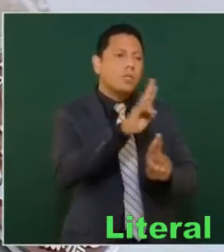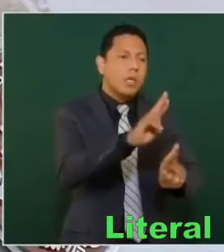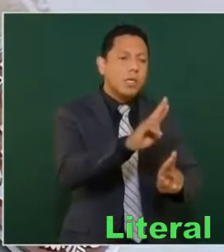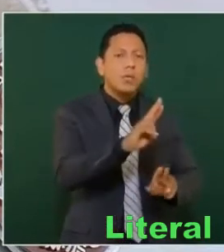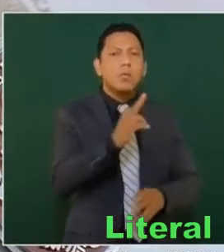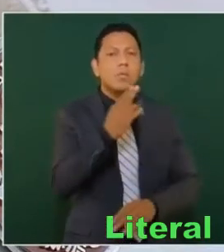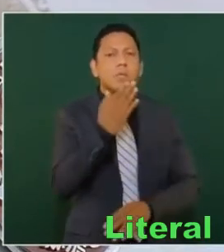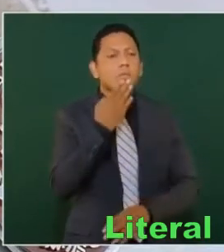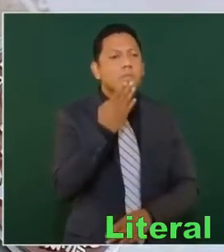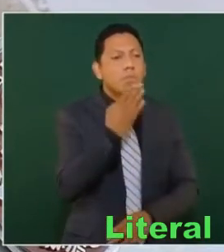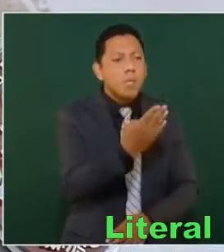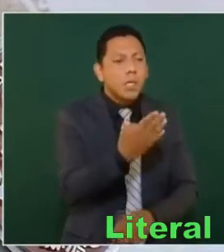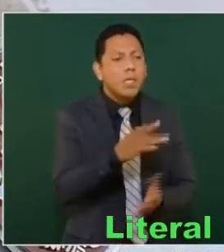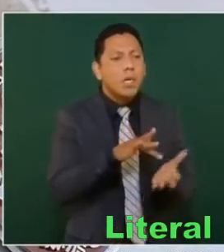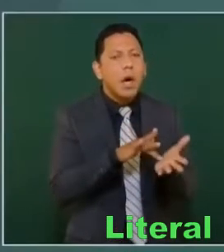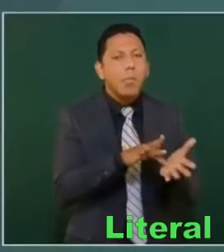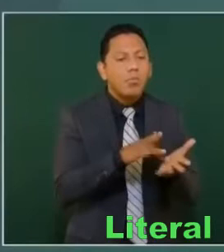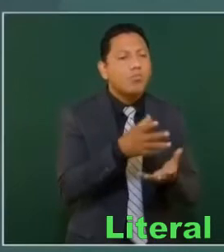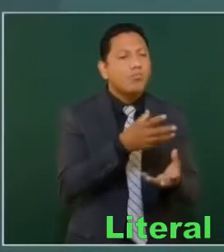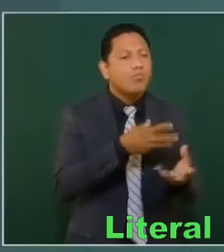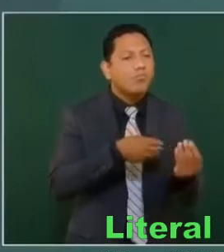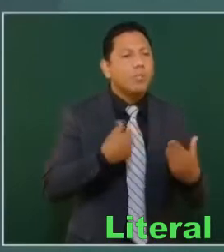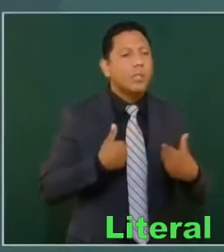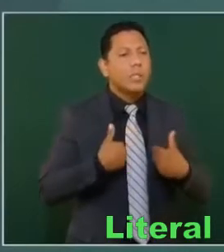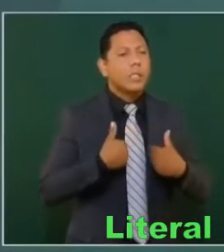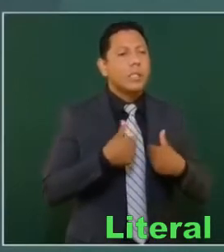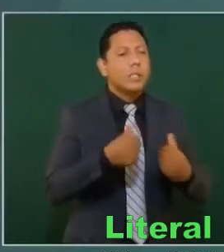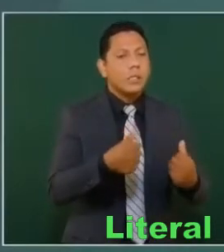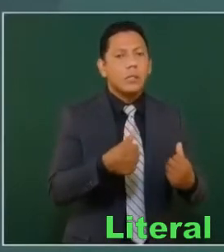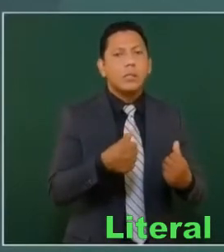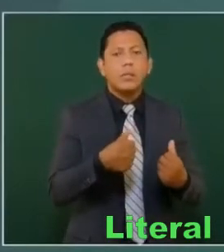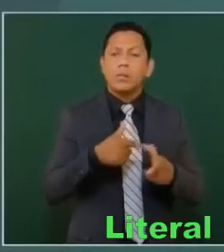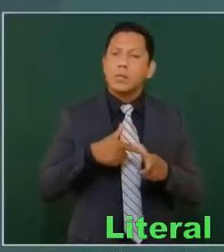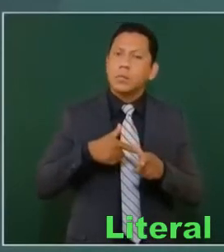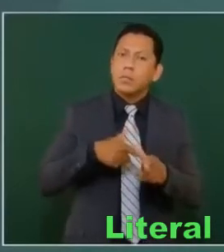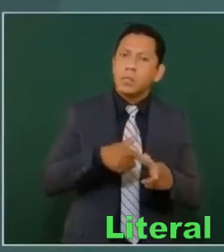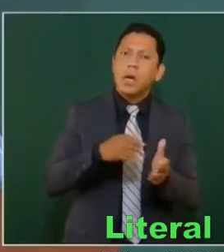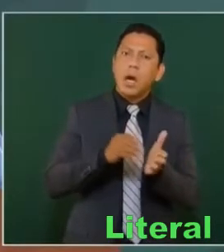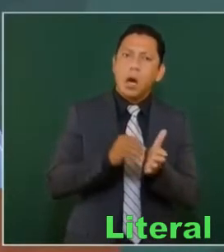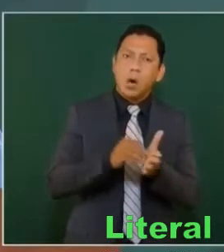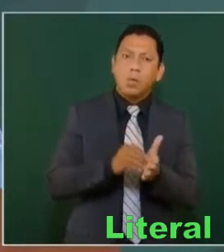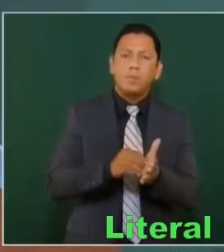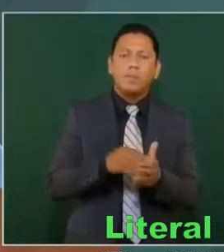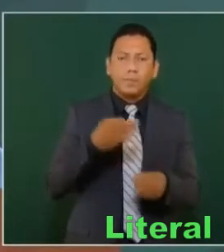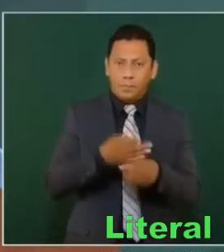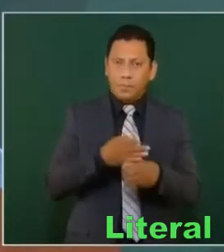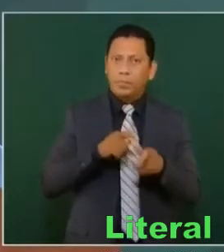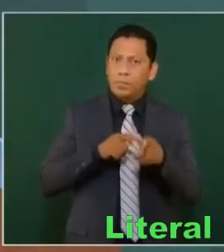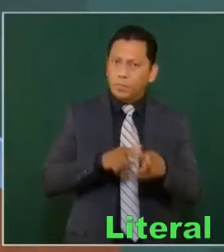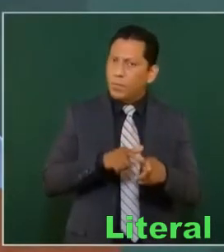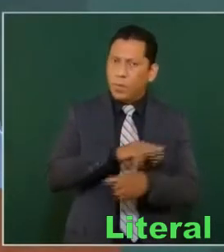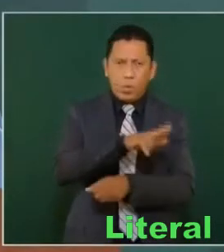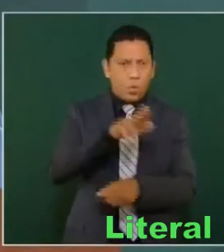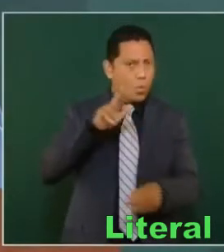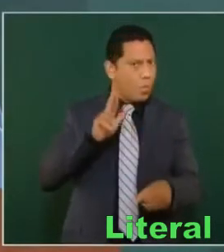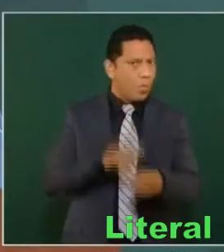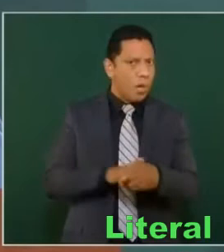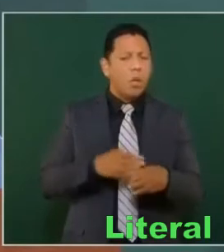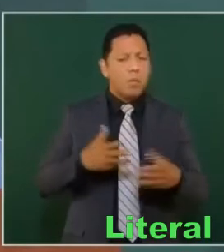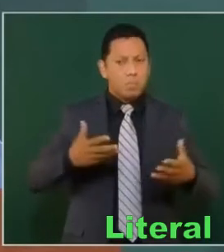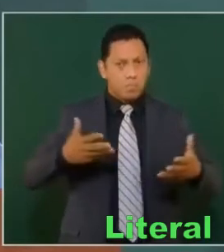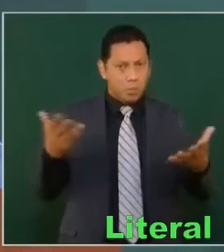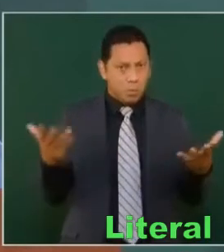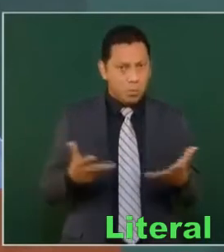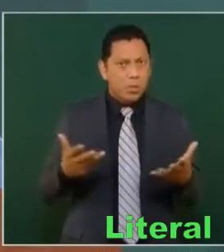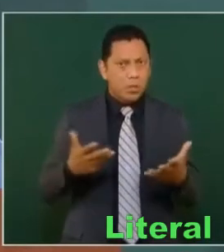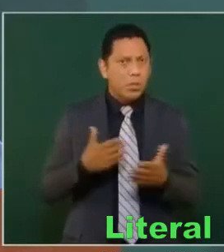tolerancia y con principios. Vamos a seguir el día de hoy con nuestra agenda que